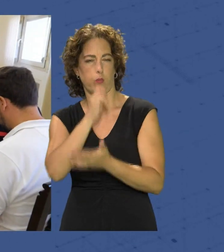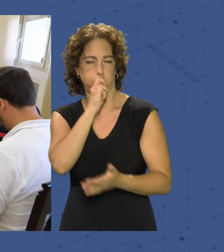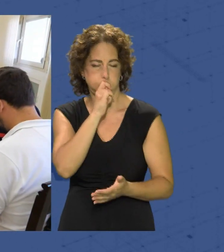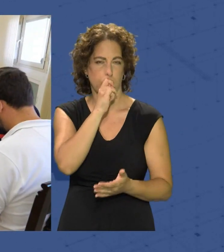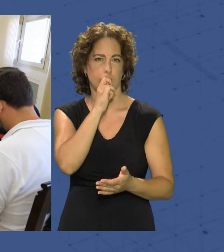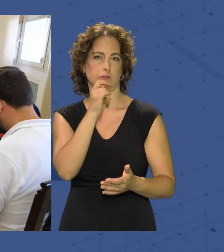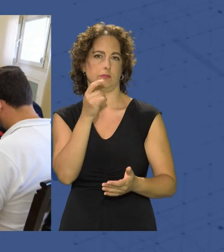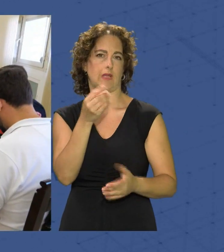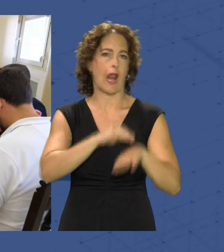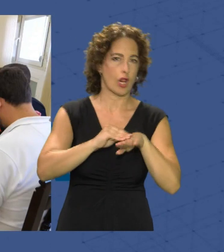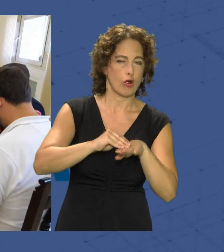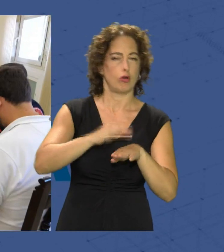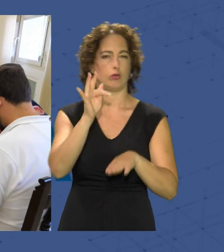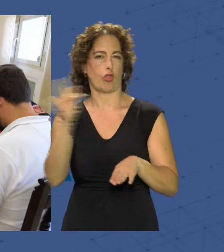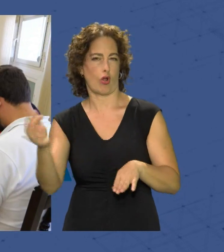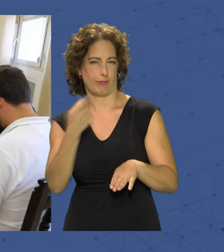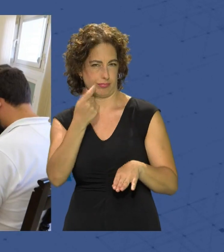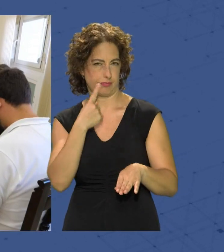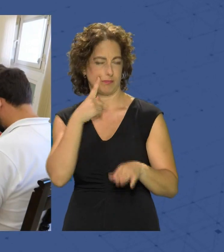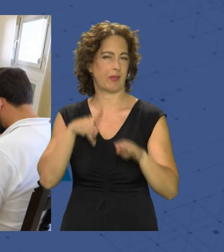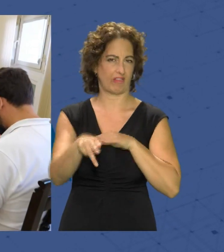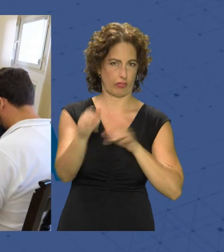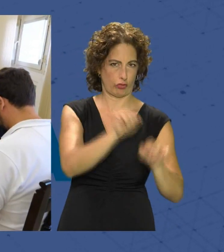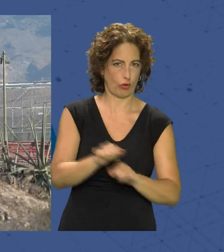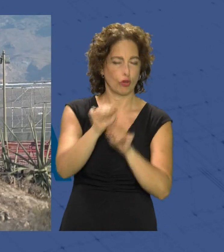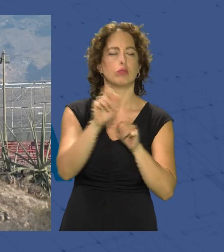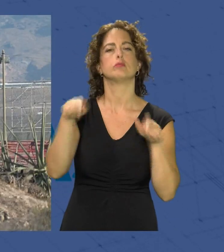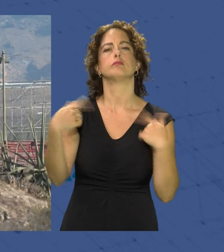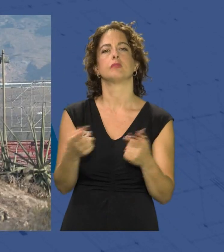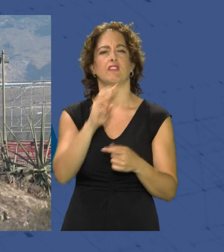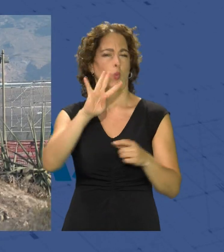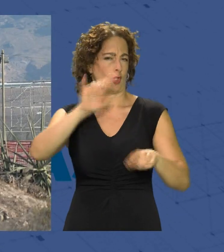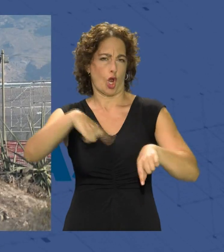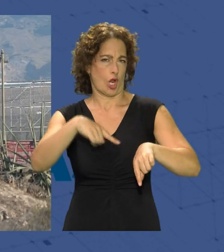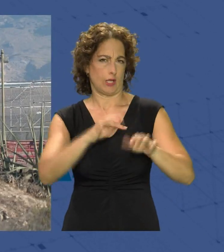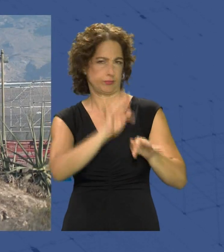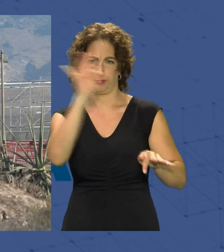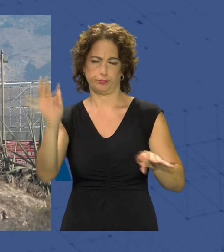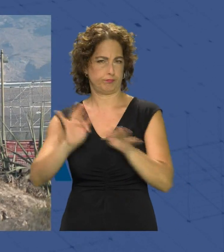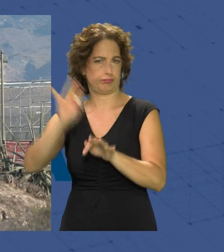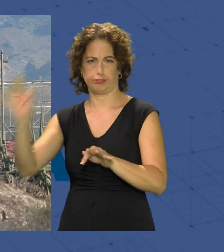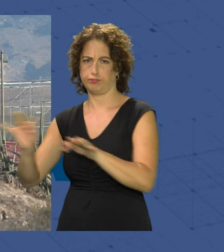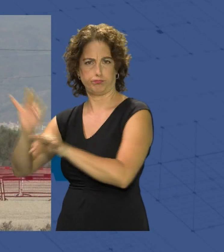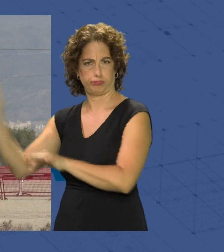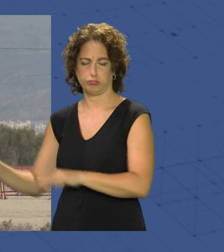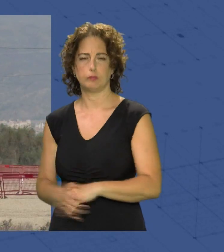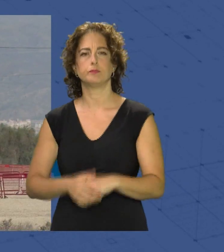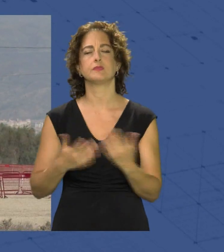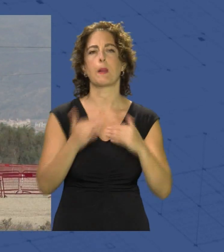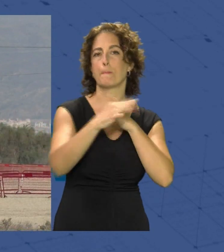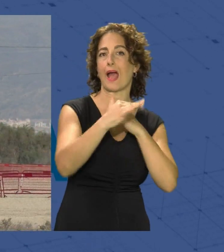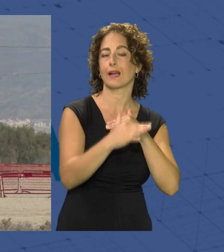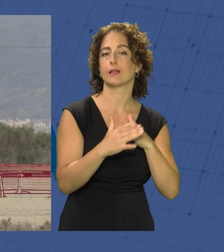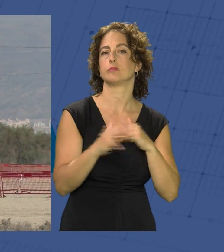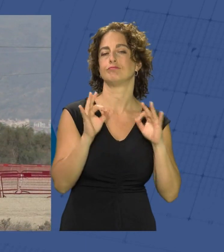consumo de estupefacientes en una labor también preventiva que se extenderá a lo largo de las 24 horas del día de la celebración de este evento por mar el